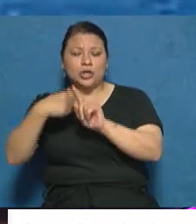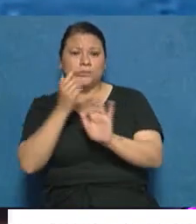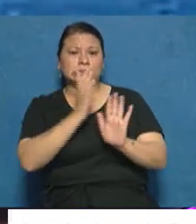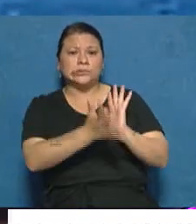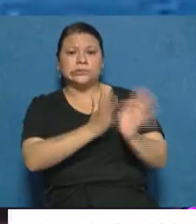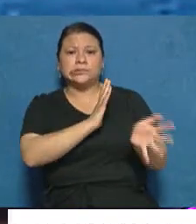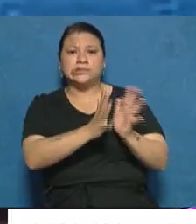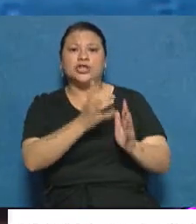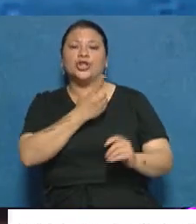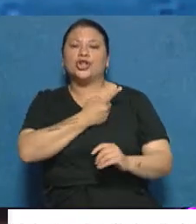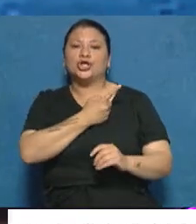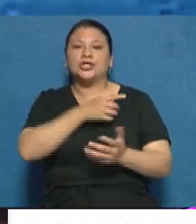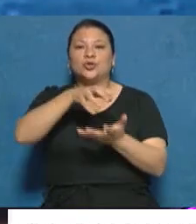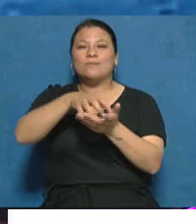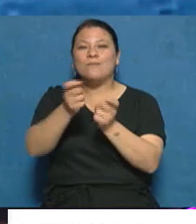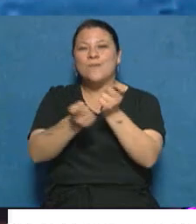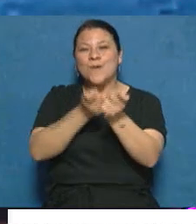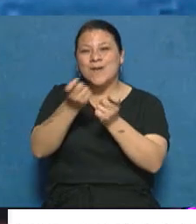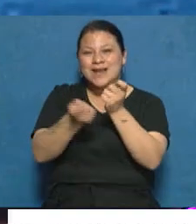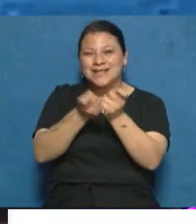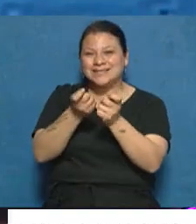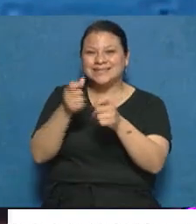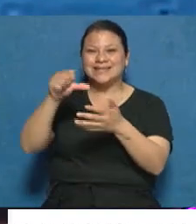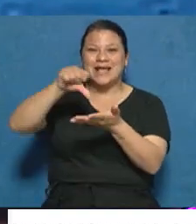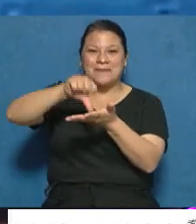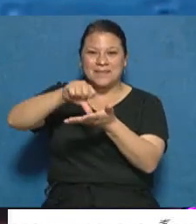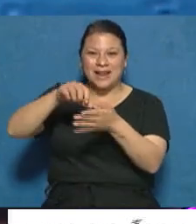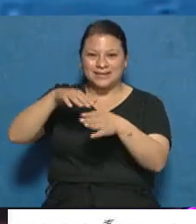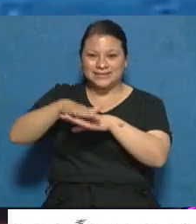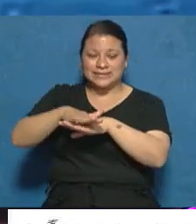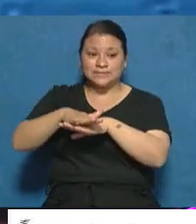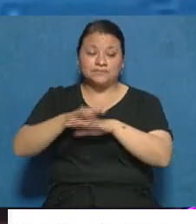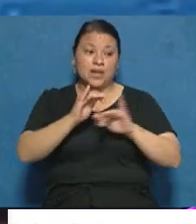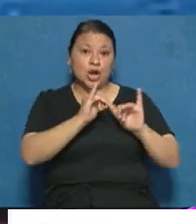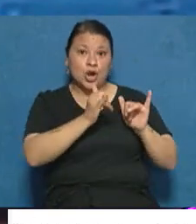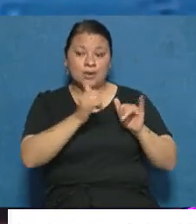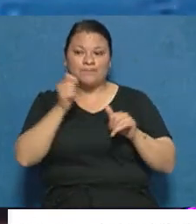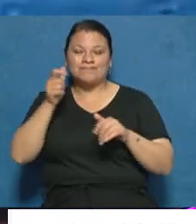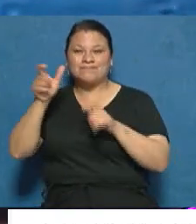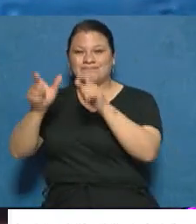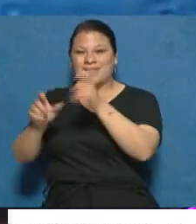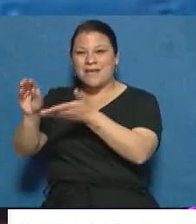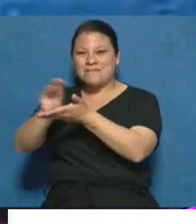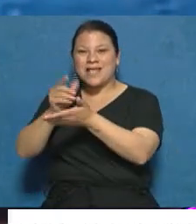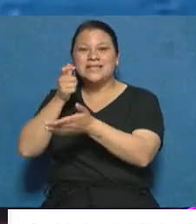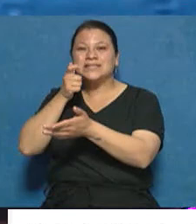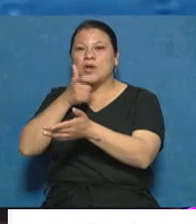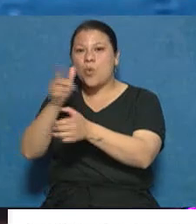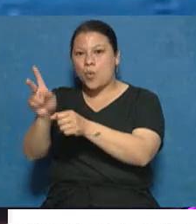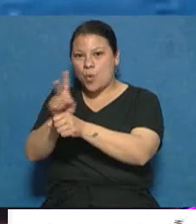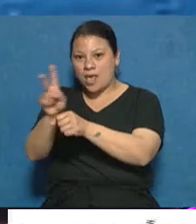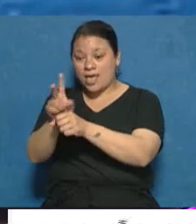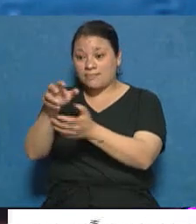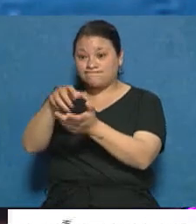en un boliche de ciudad. Al parecer, este joven fue abordado por personal de seguridad en el